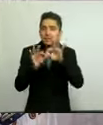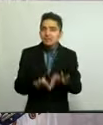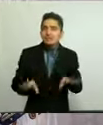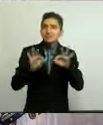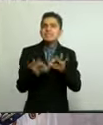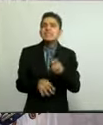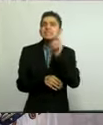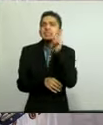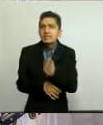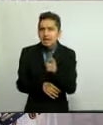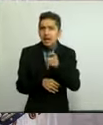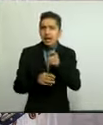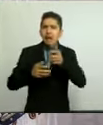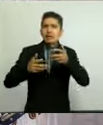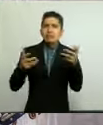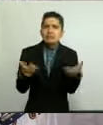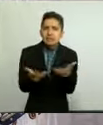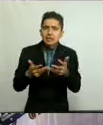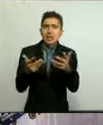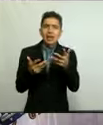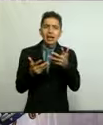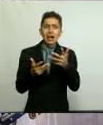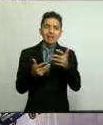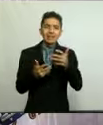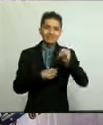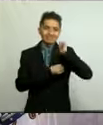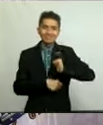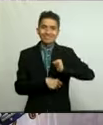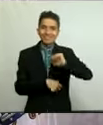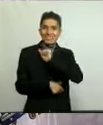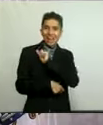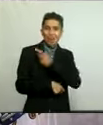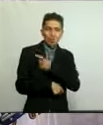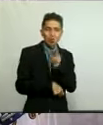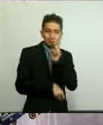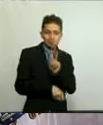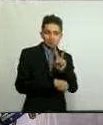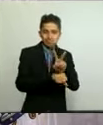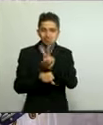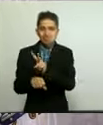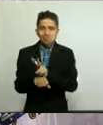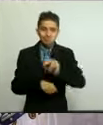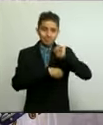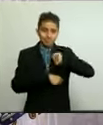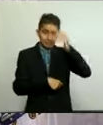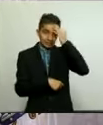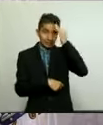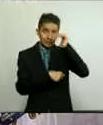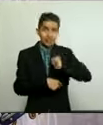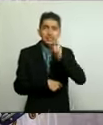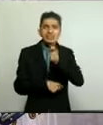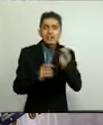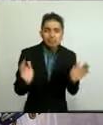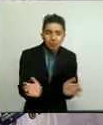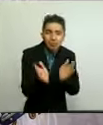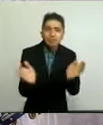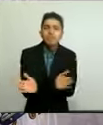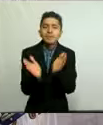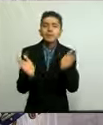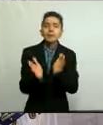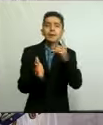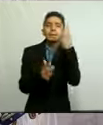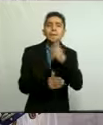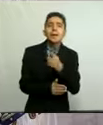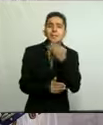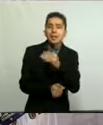o que están jugando nuestros guardianes de la salud que son las y los encargados de promover la mejora en las